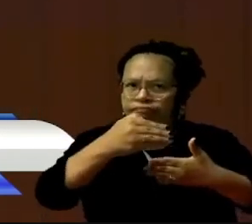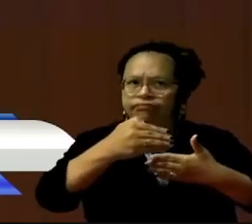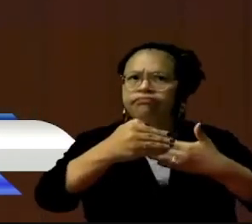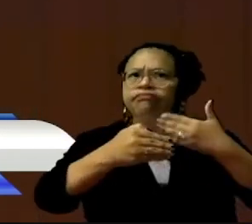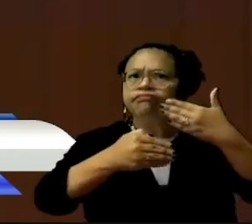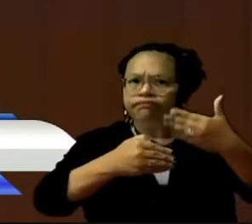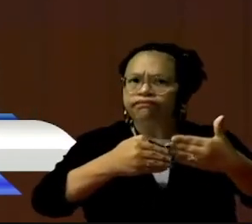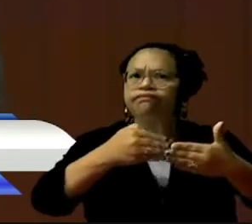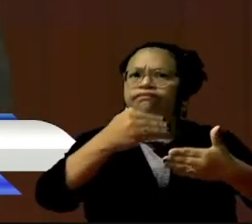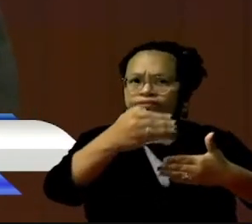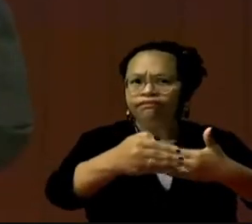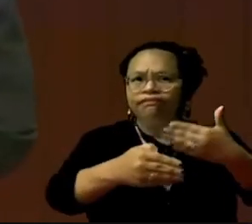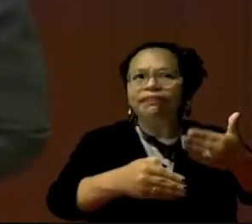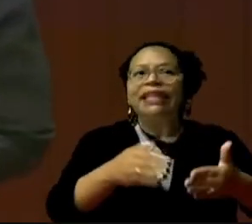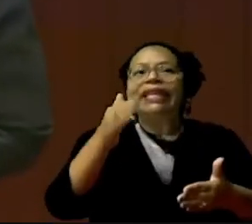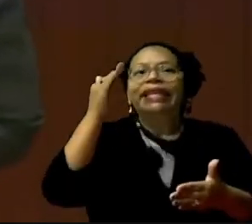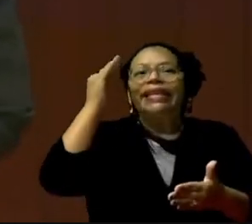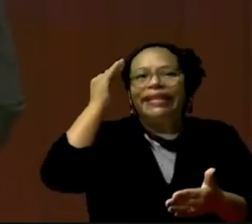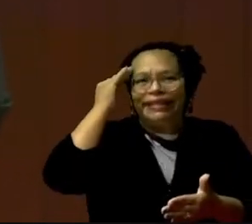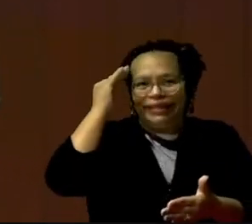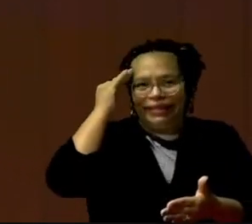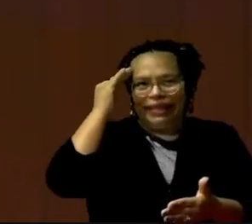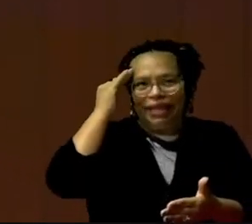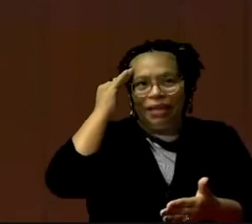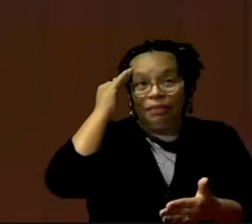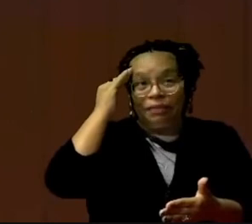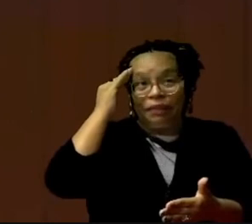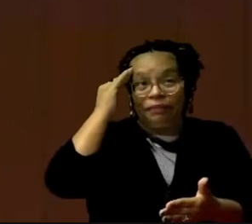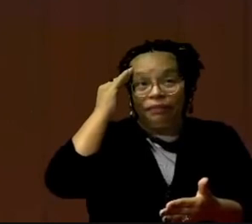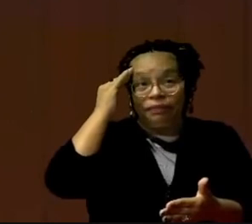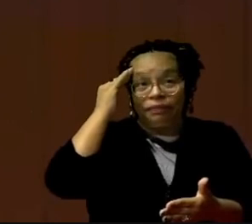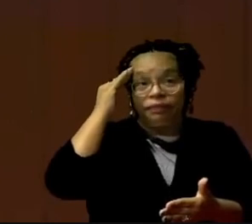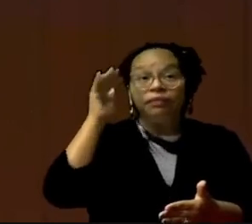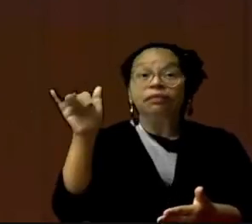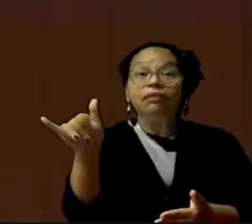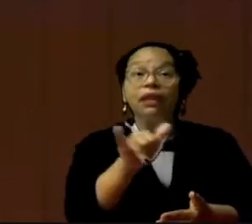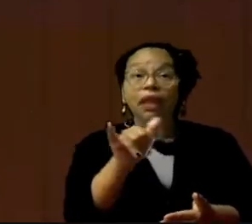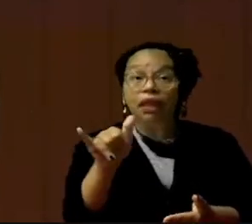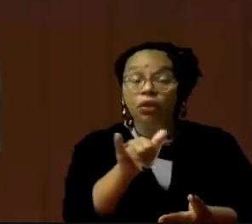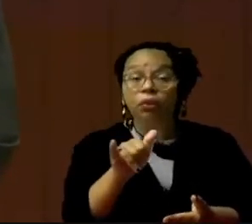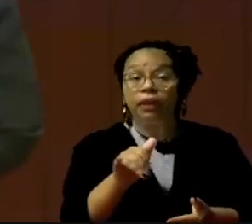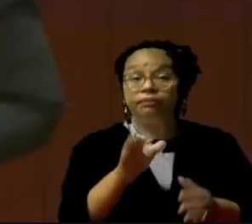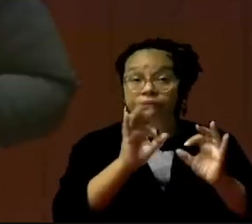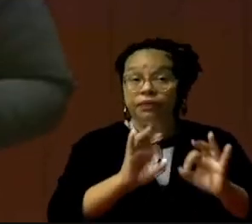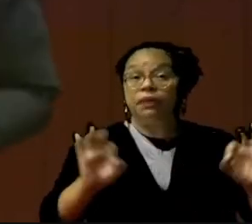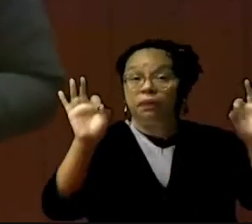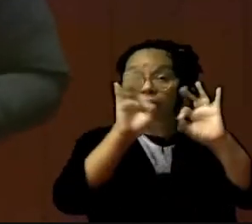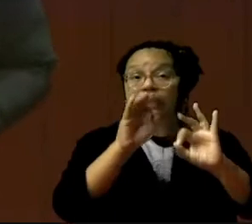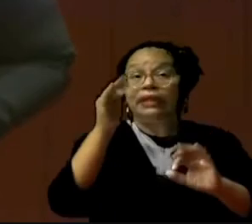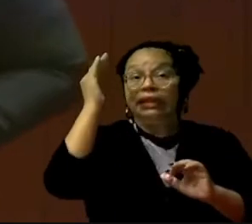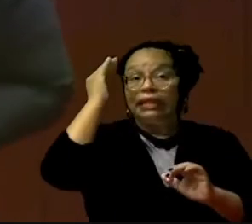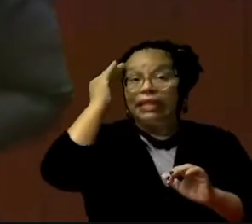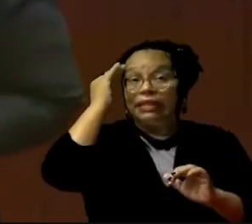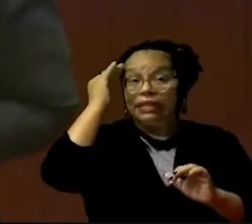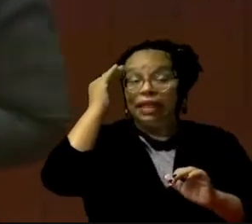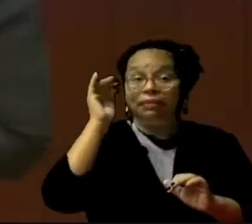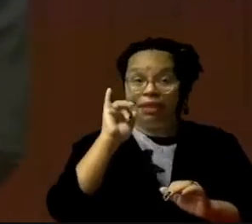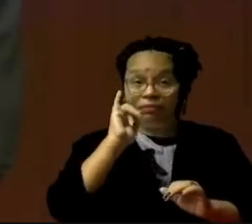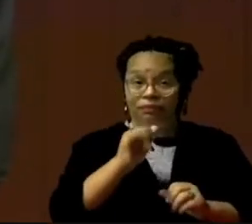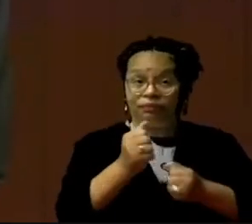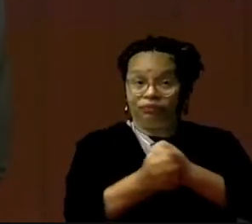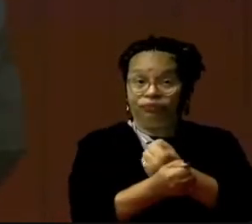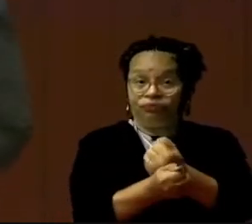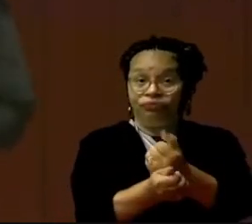importante también el control que vamos a tener con la distribución de los alimentos. En aquellas instituciones